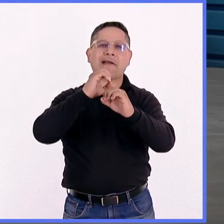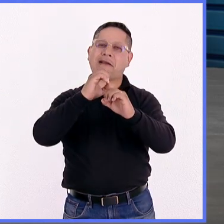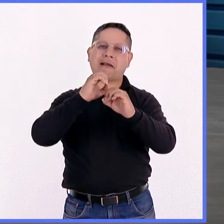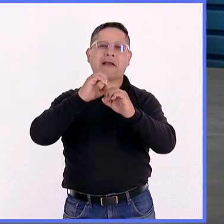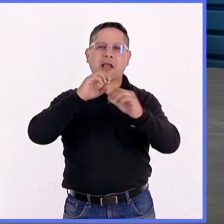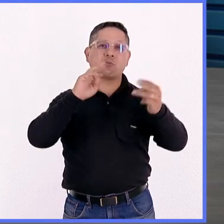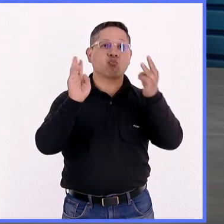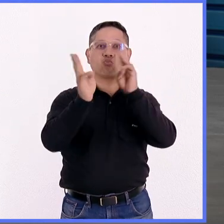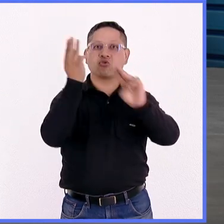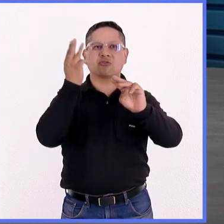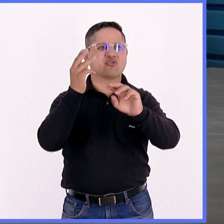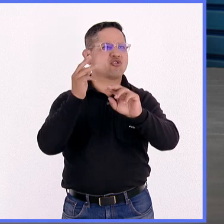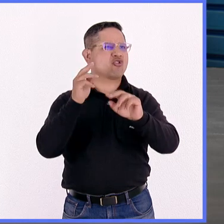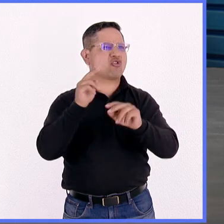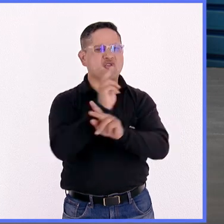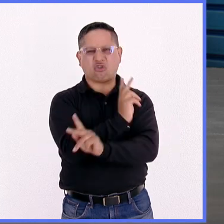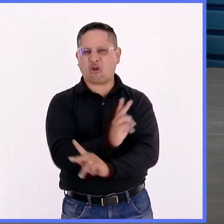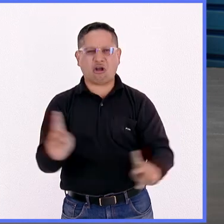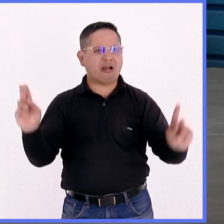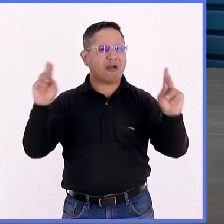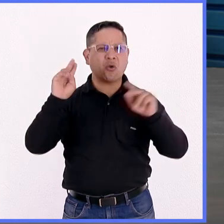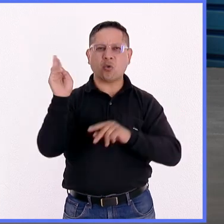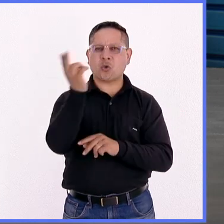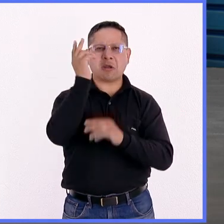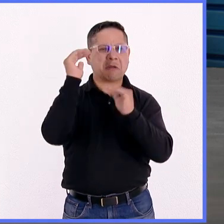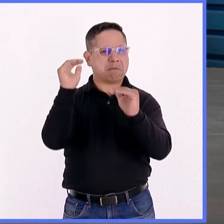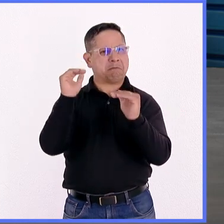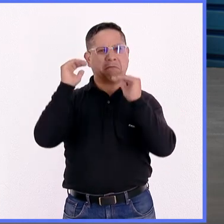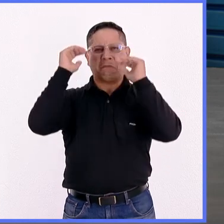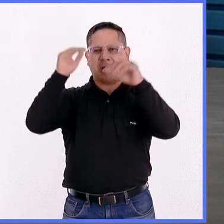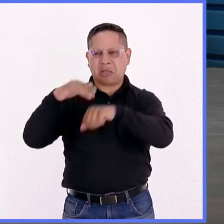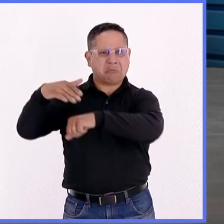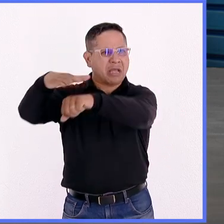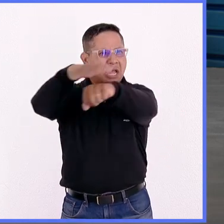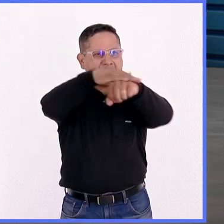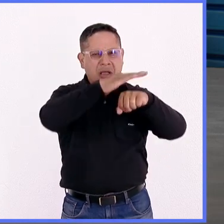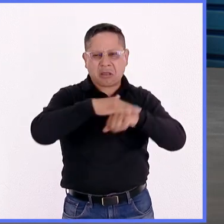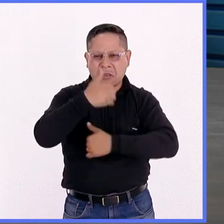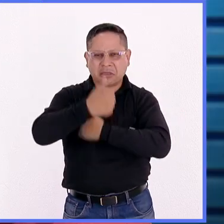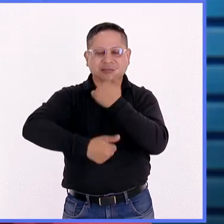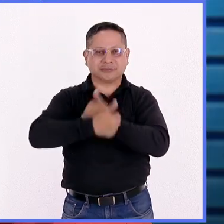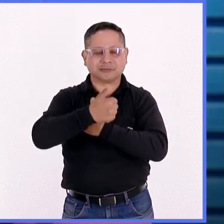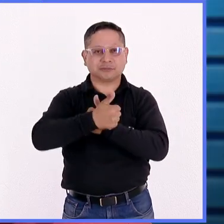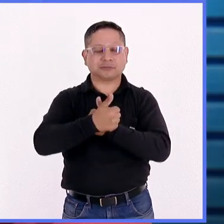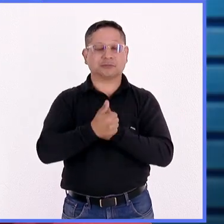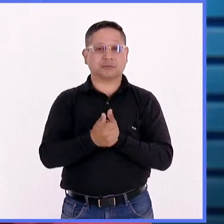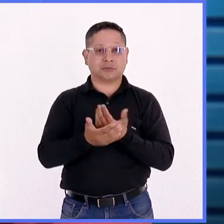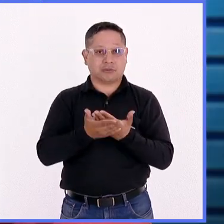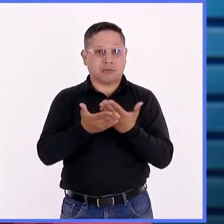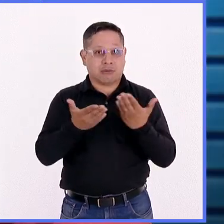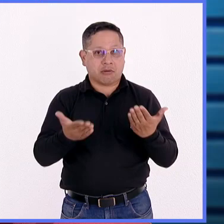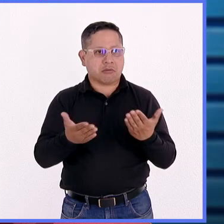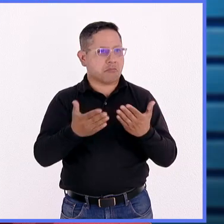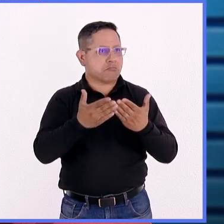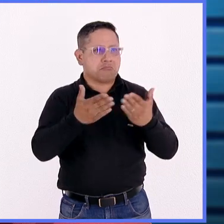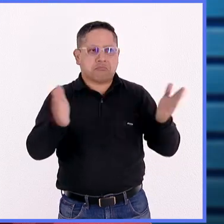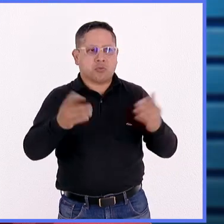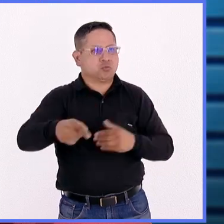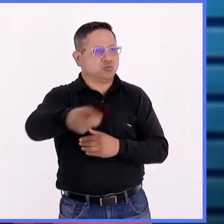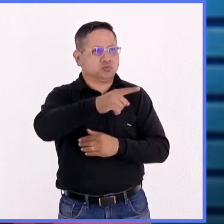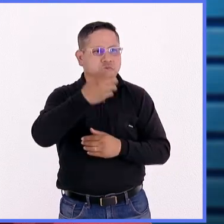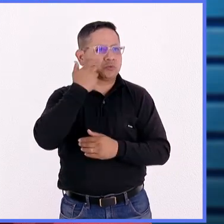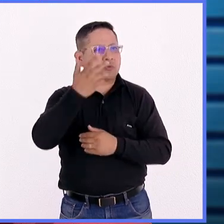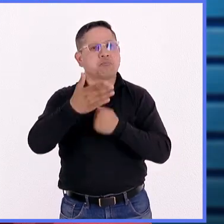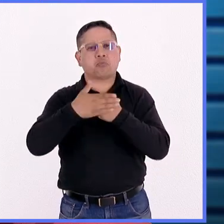mundial para todas las universidades de nivel superior del planeta. Y actualmente está abierta la convocatoria para el 2024.